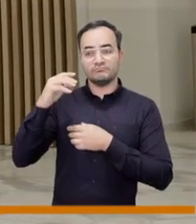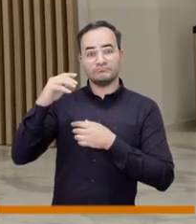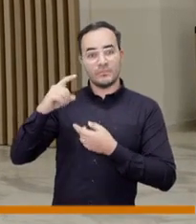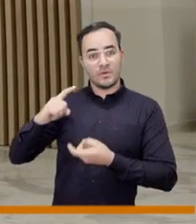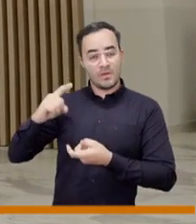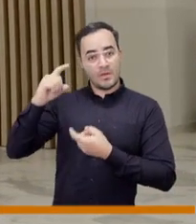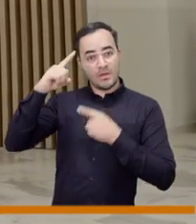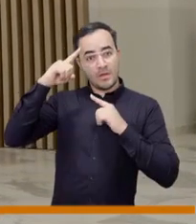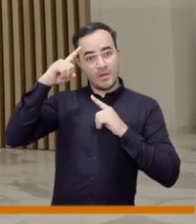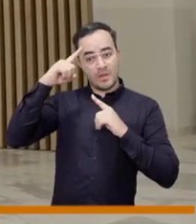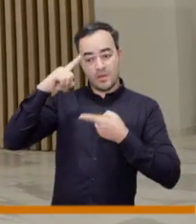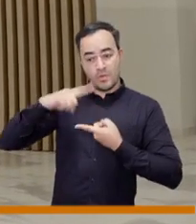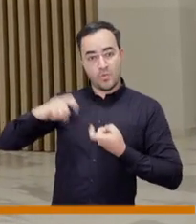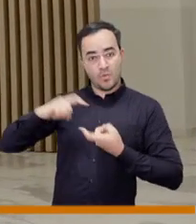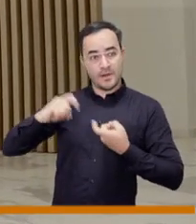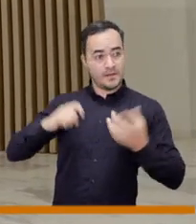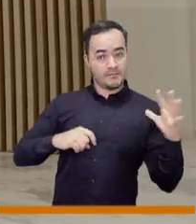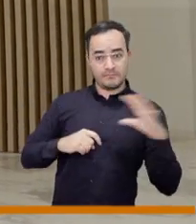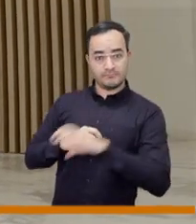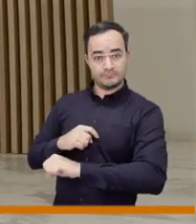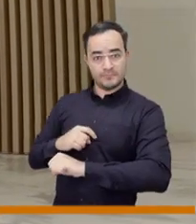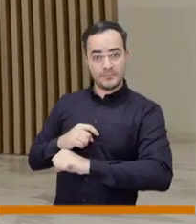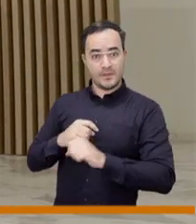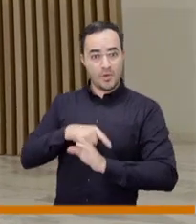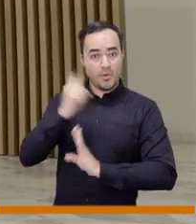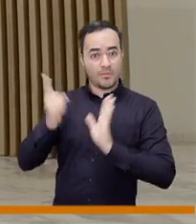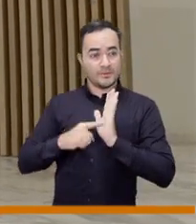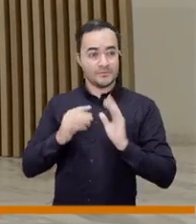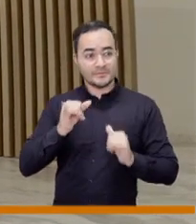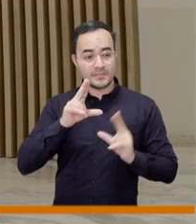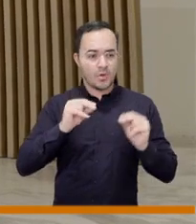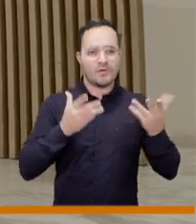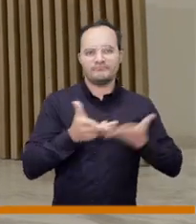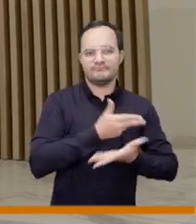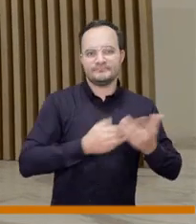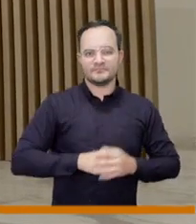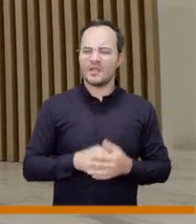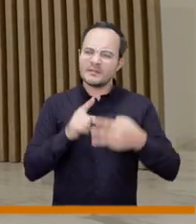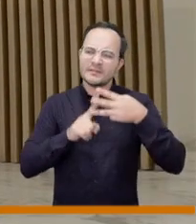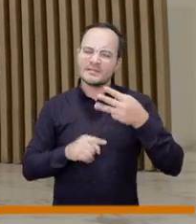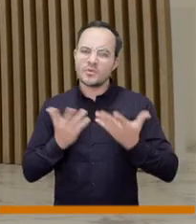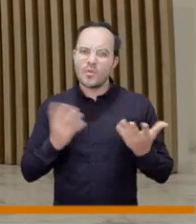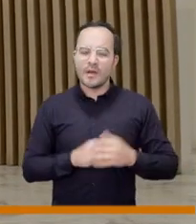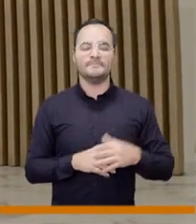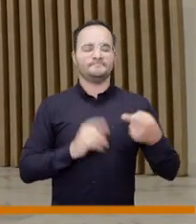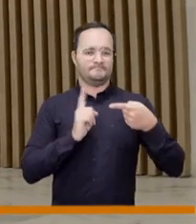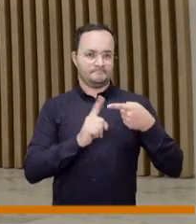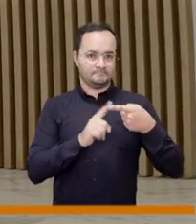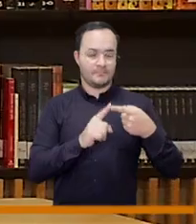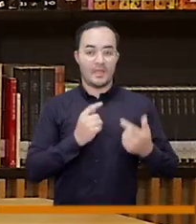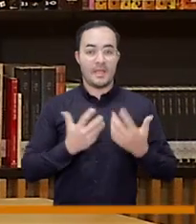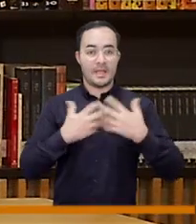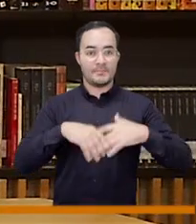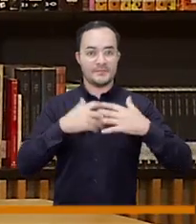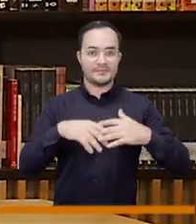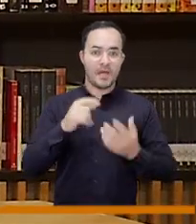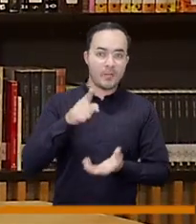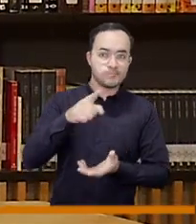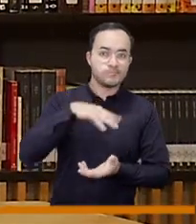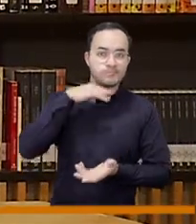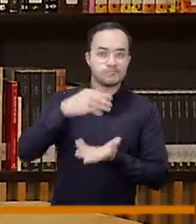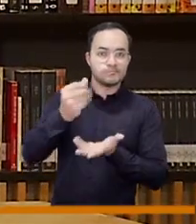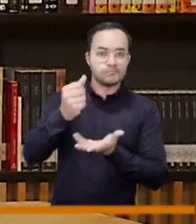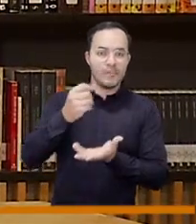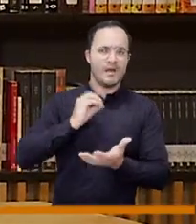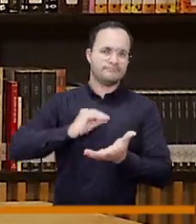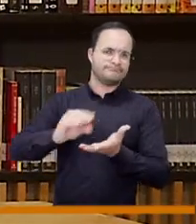en la parte de una antes de dar la palabra al concejal babington cuáles son esas tres opciones las tres opciones es primero capitalizar la empresa